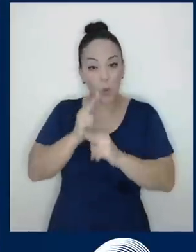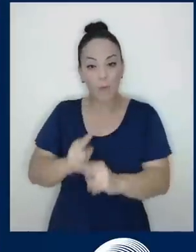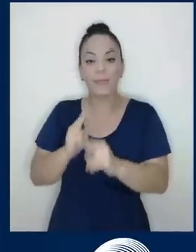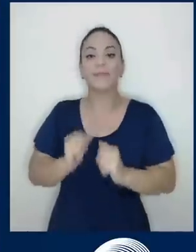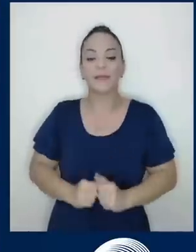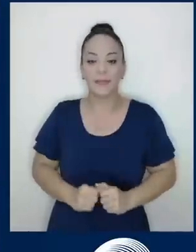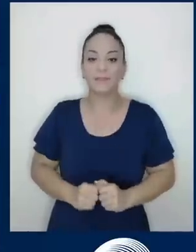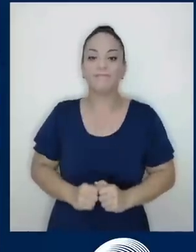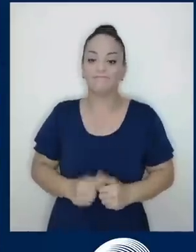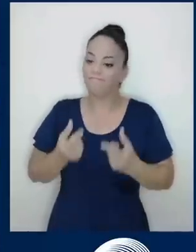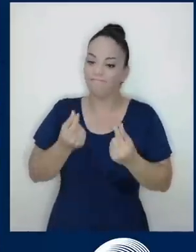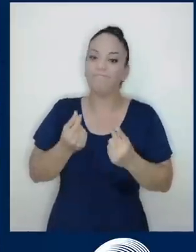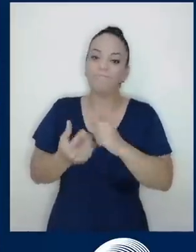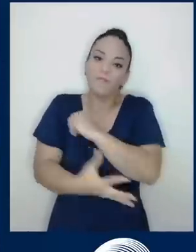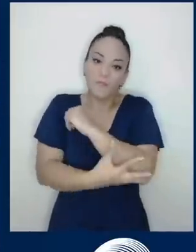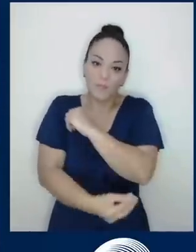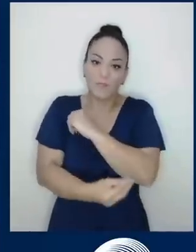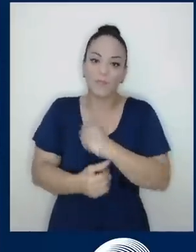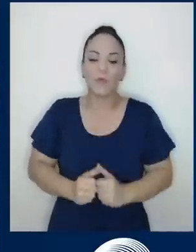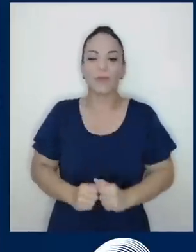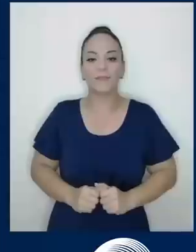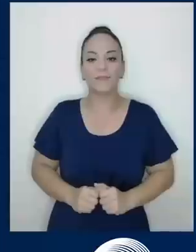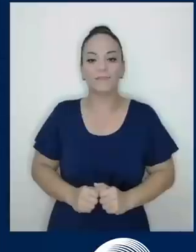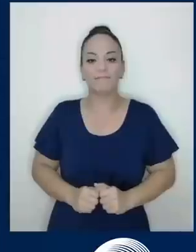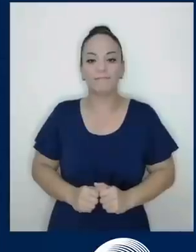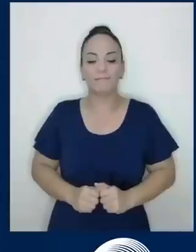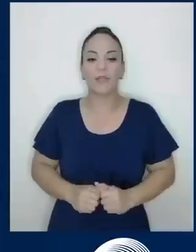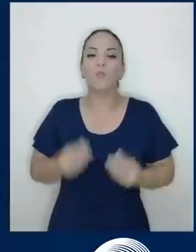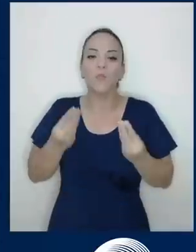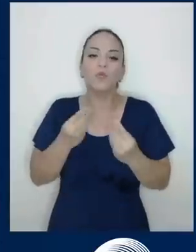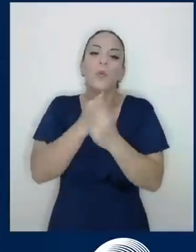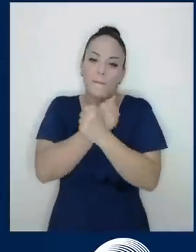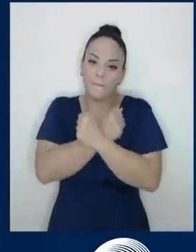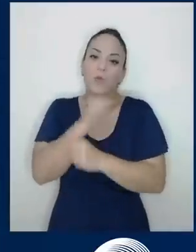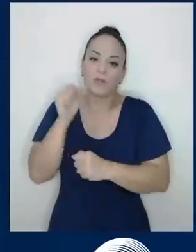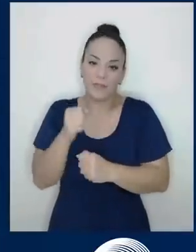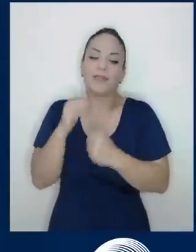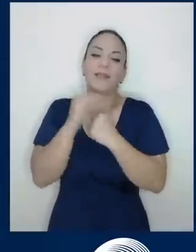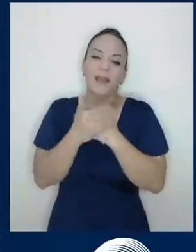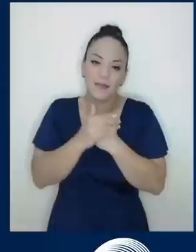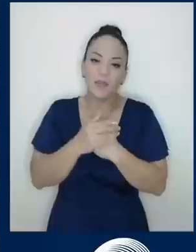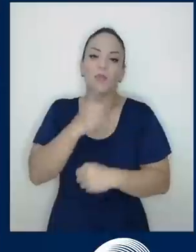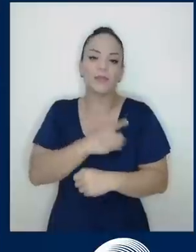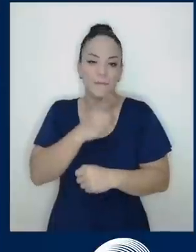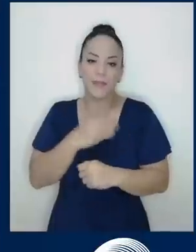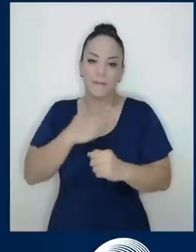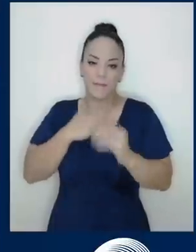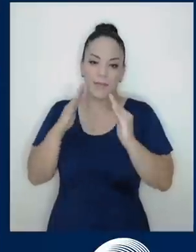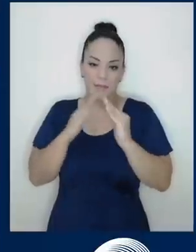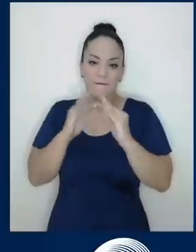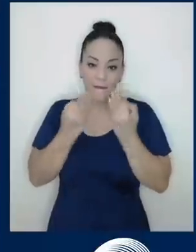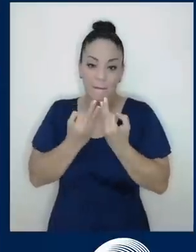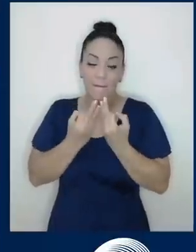económicos, riquezas enormes en amor, cariño, disciplina. Y yo creo